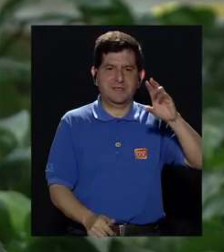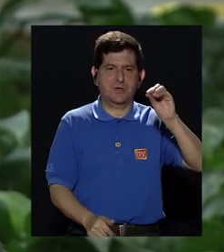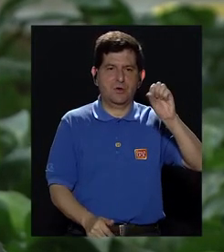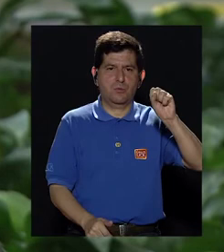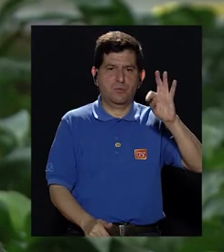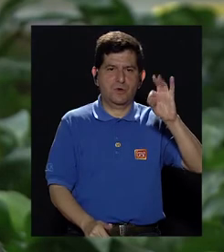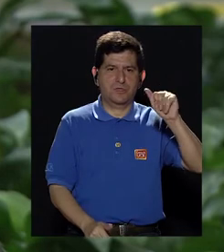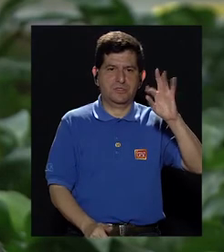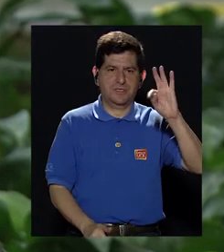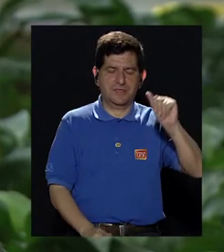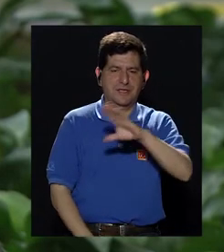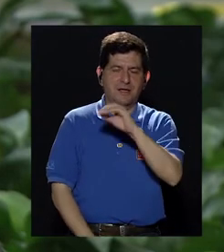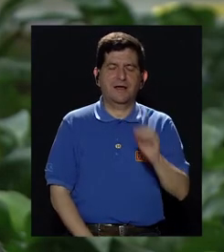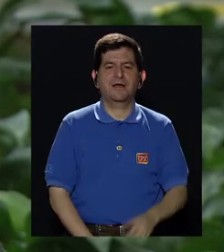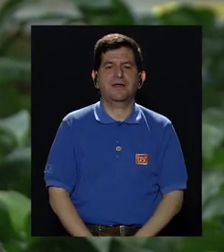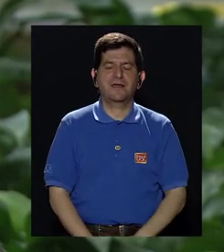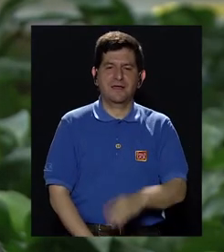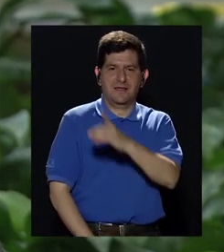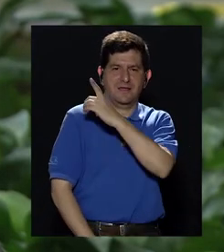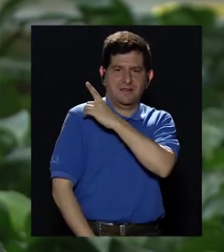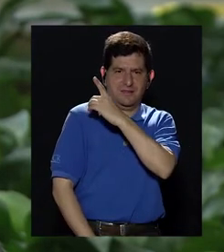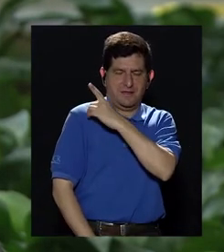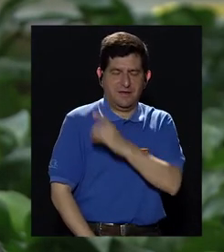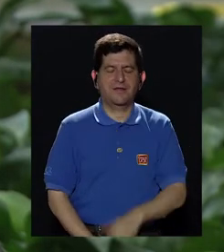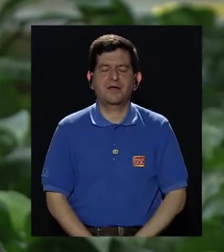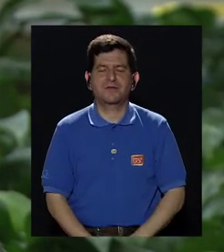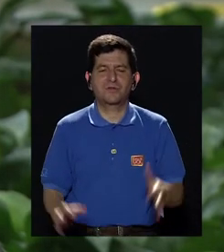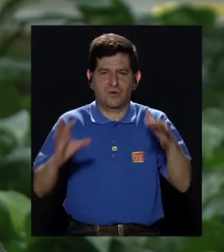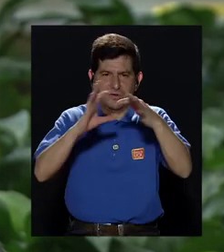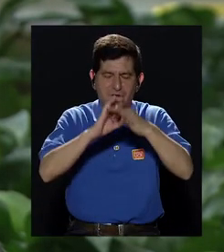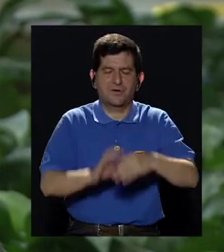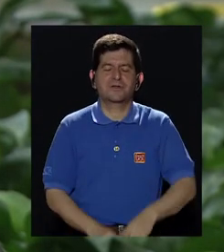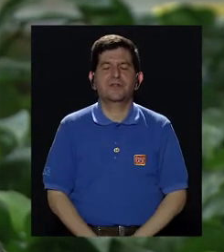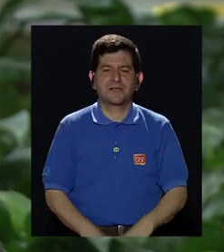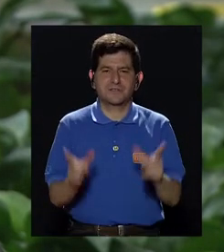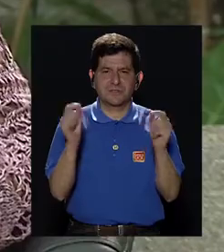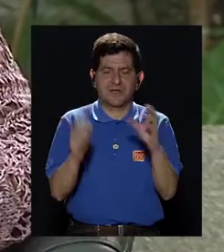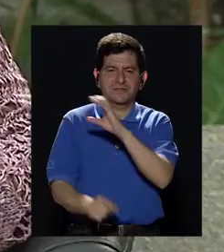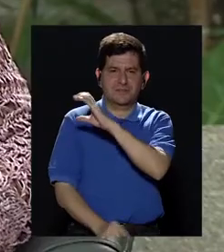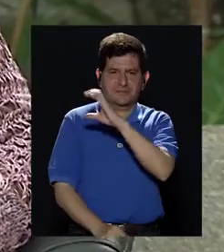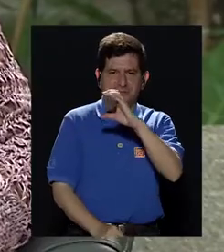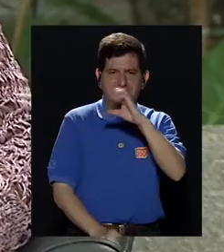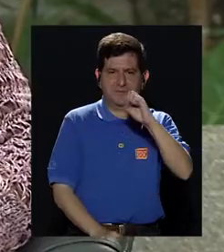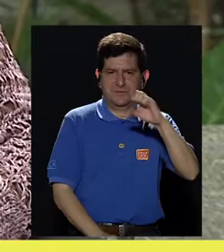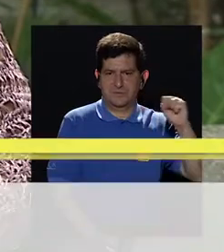director ejecutivo de la Coordinación Técnica del Cáncer de la Caja Costarricense de Seguro Social.